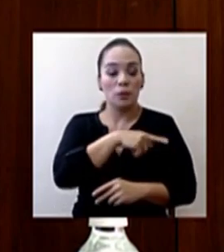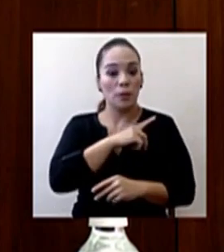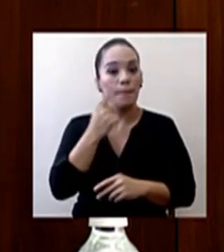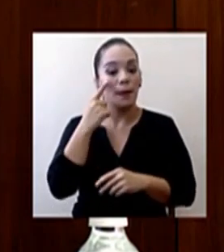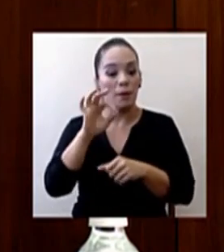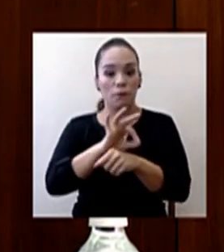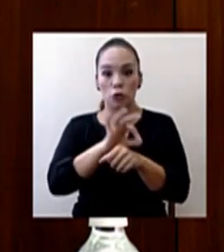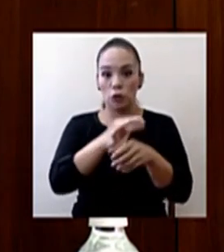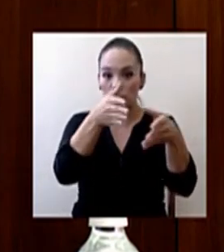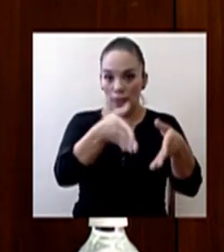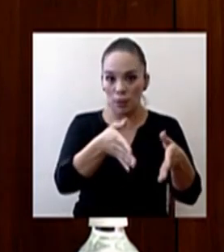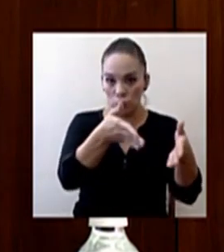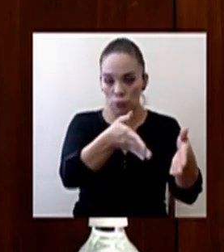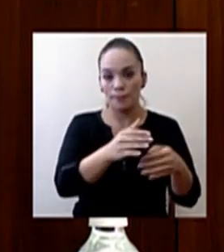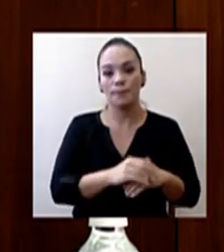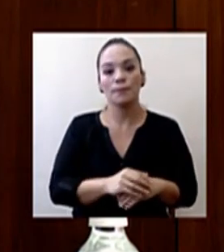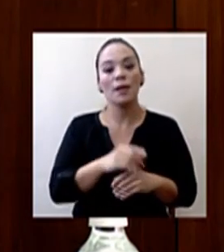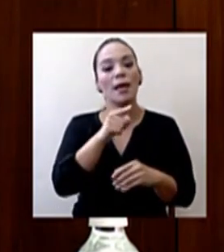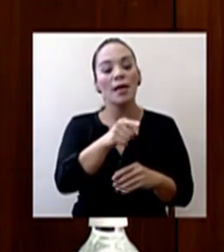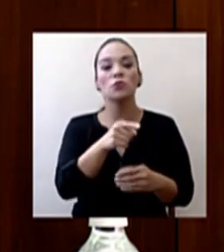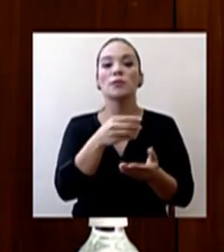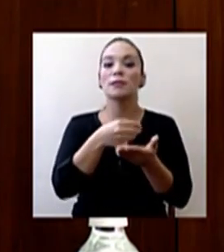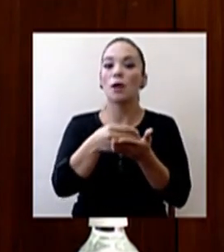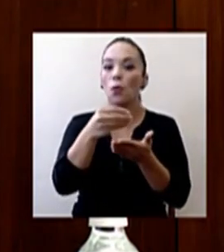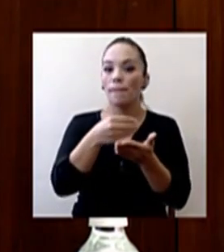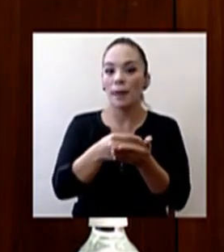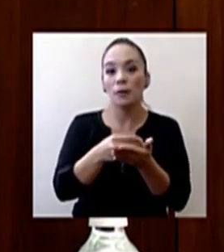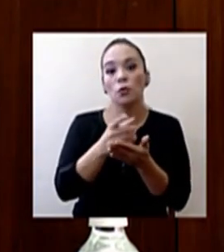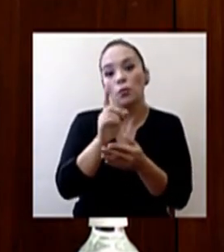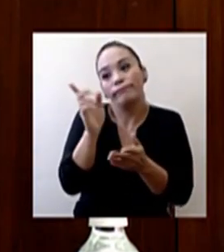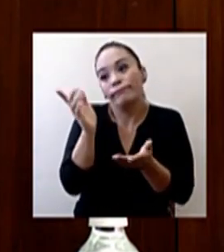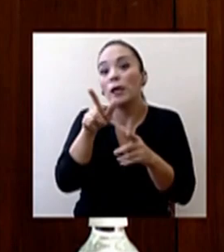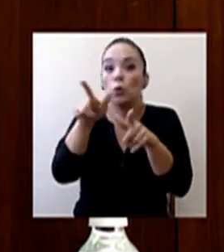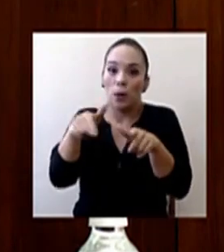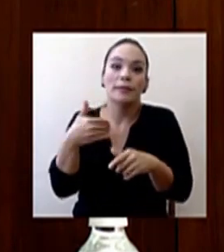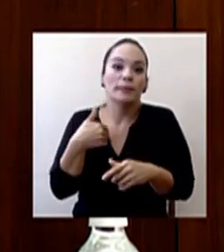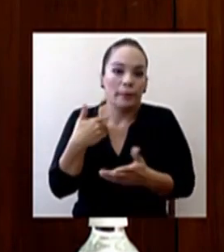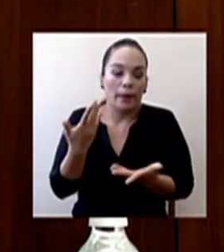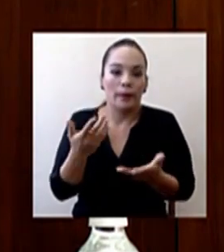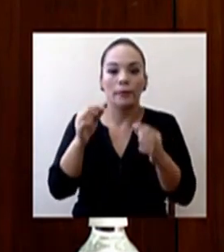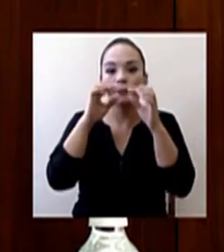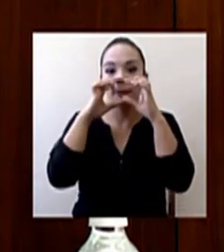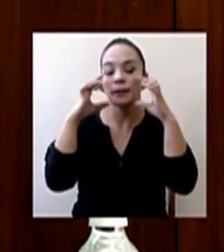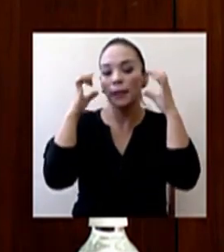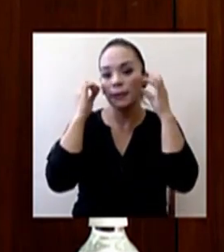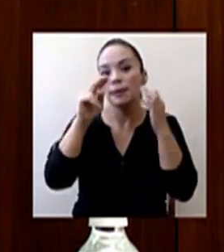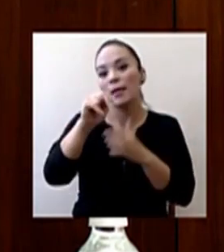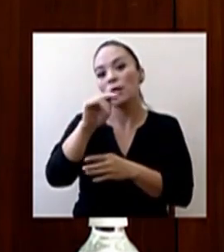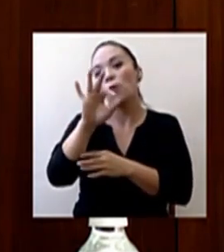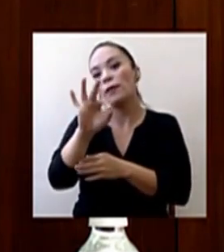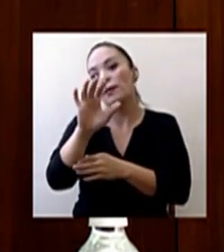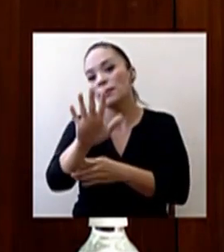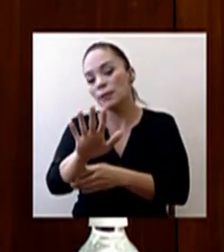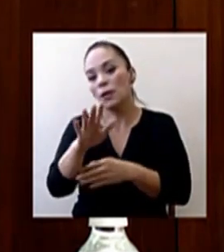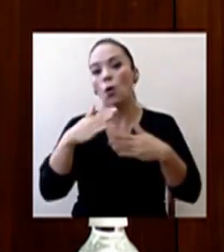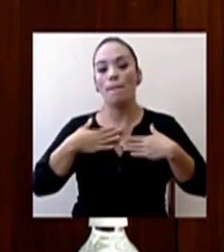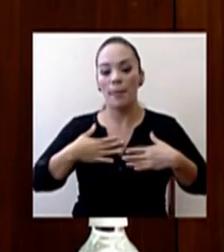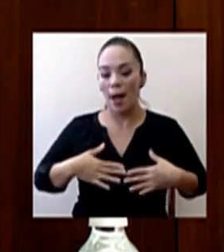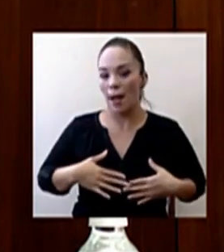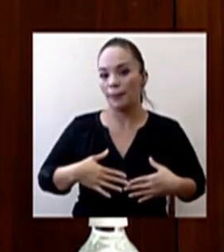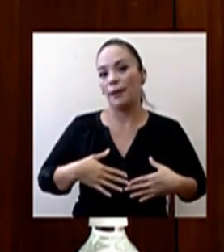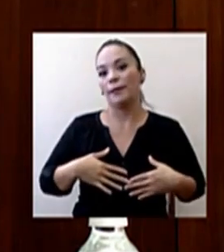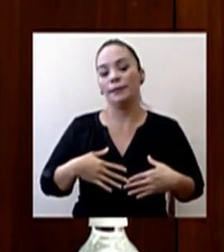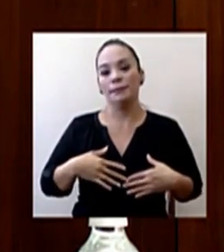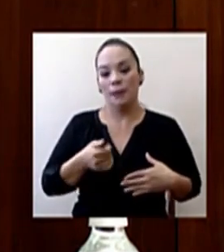funcionarios. Eso se está adquiriendo donde haya inventario, ¿verdad? Hay mascarillas N95, están las batas impermeables,